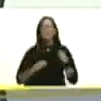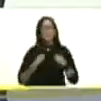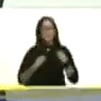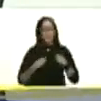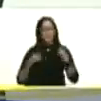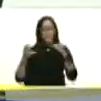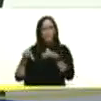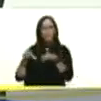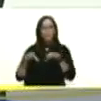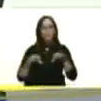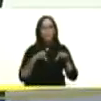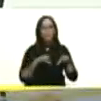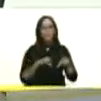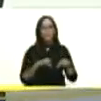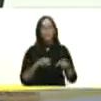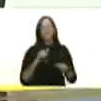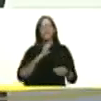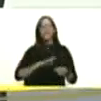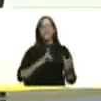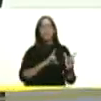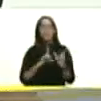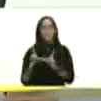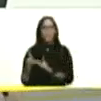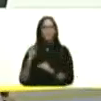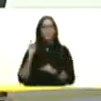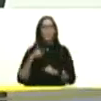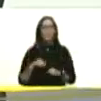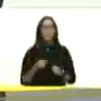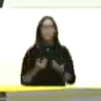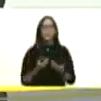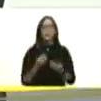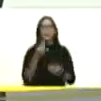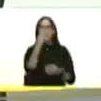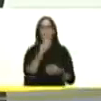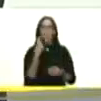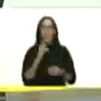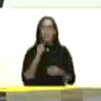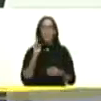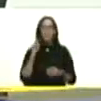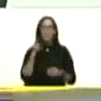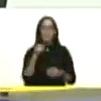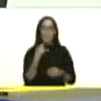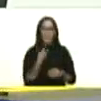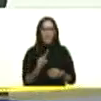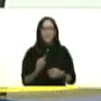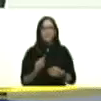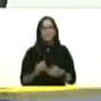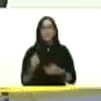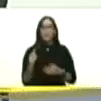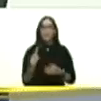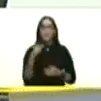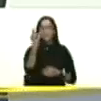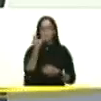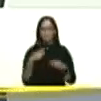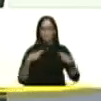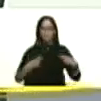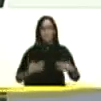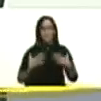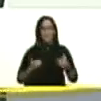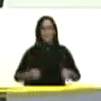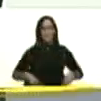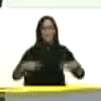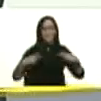las lluvias y que estamos preparados también para ocuparnos como usted lo dice que lo primero es el ser humano salvar vidas